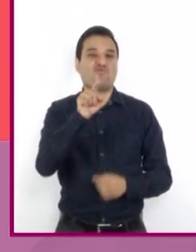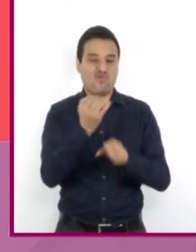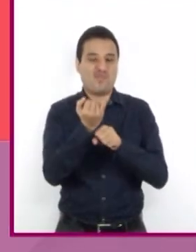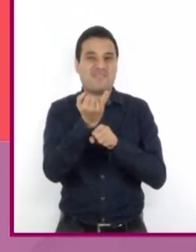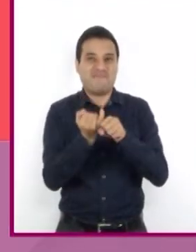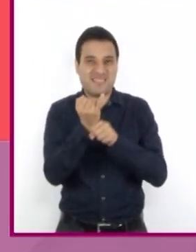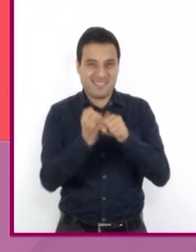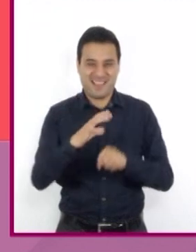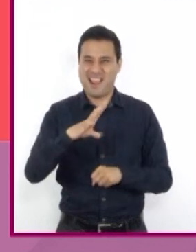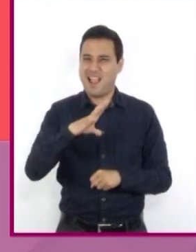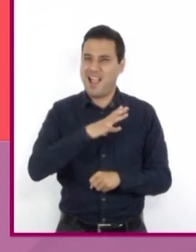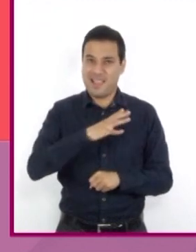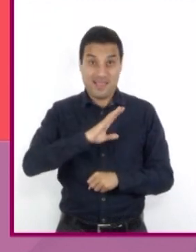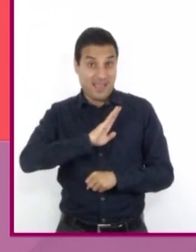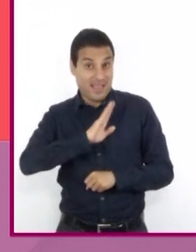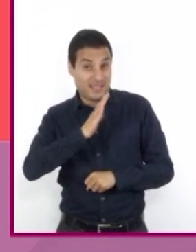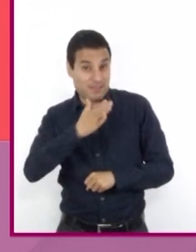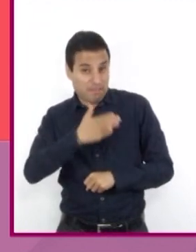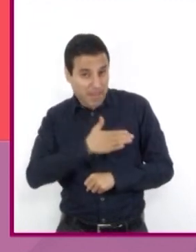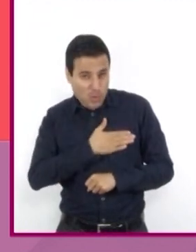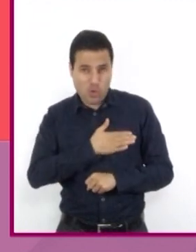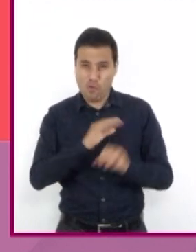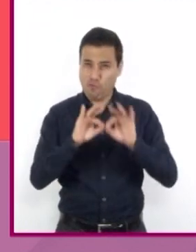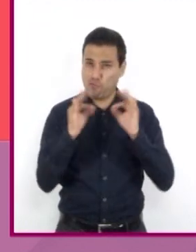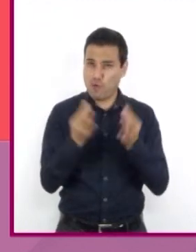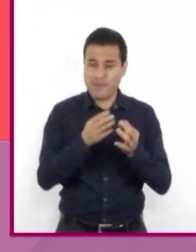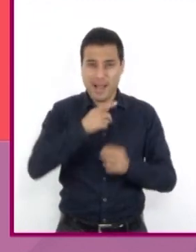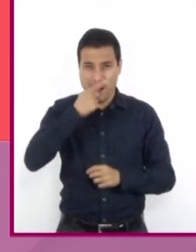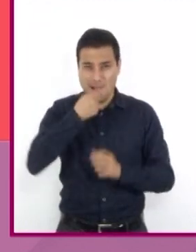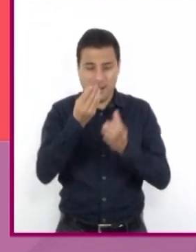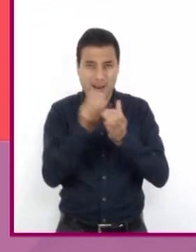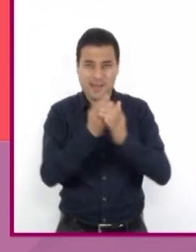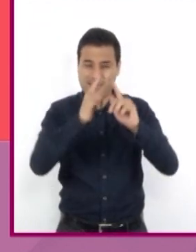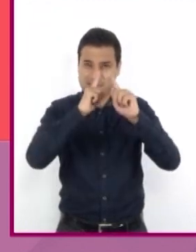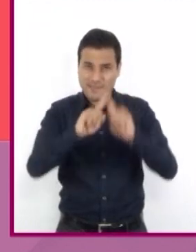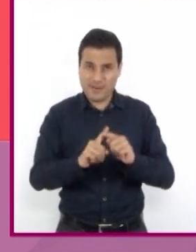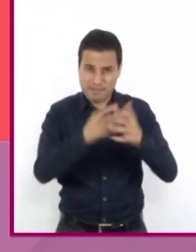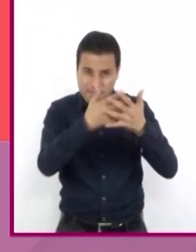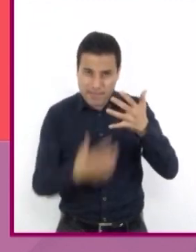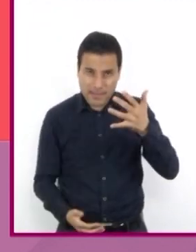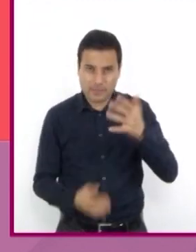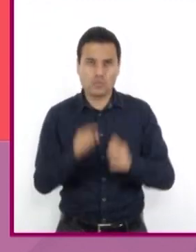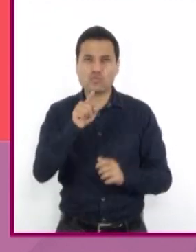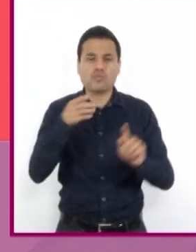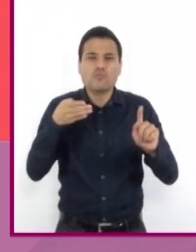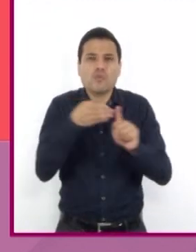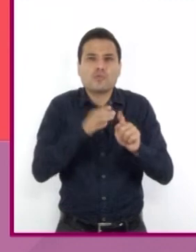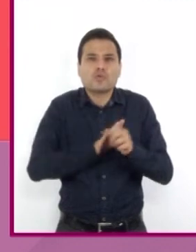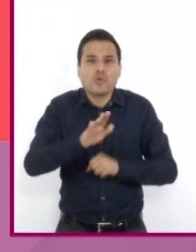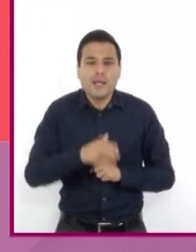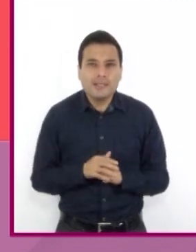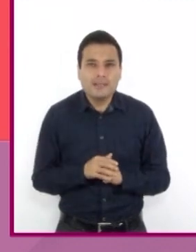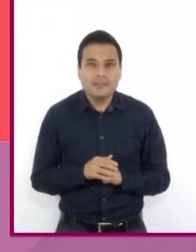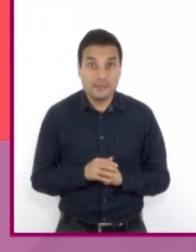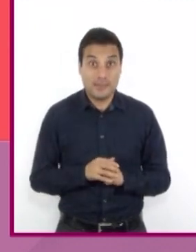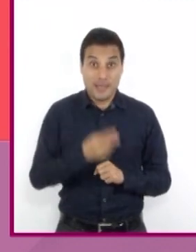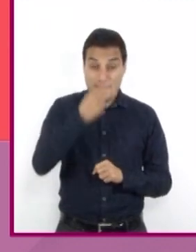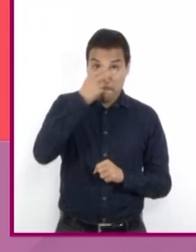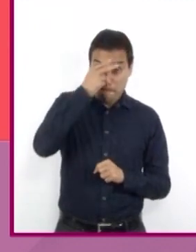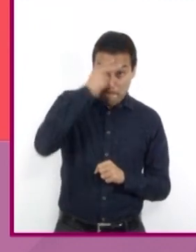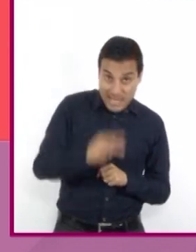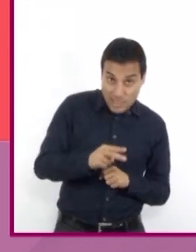diversidad lingüística y cultural de los pueblos hispanohablantes con el propósito de identificar semejanzas y